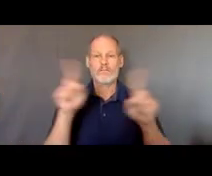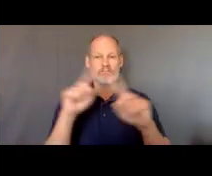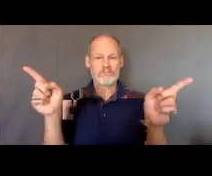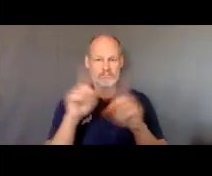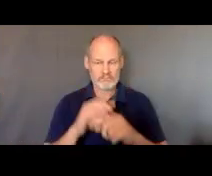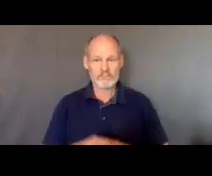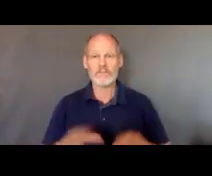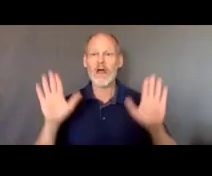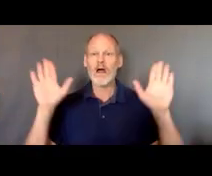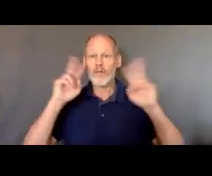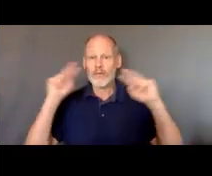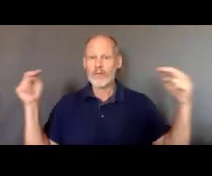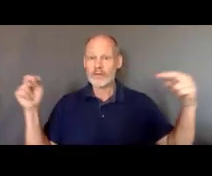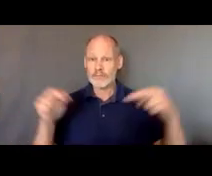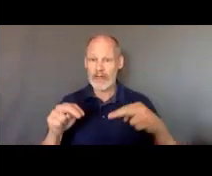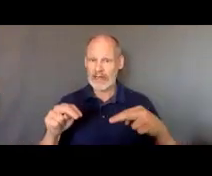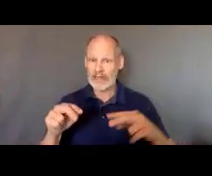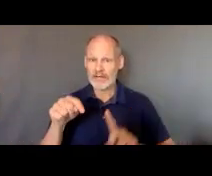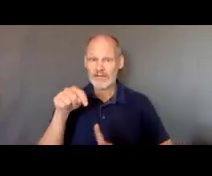postura es que